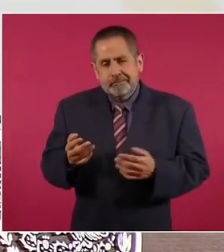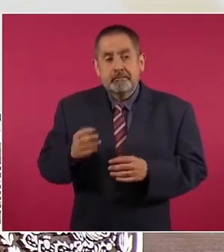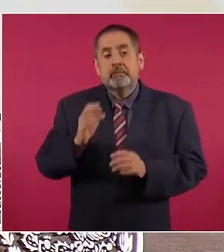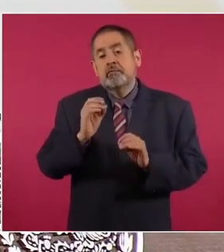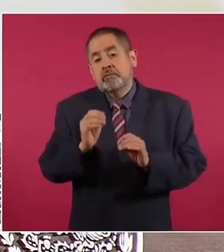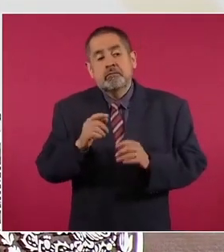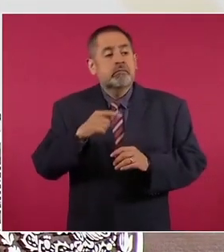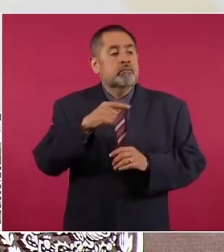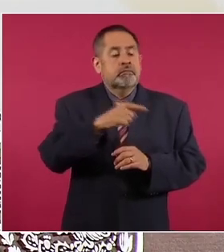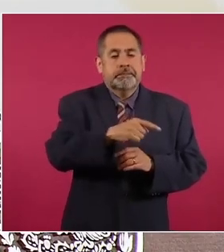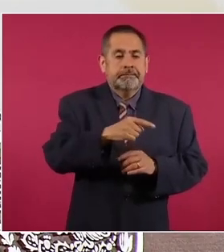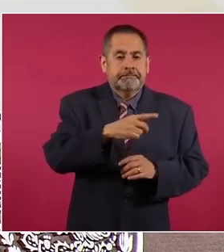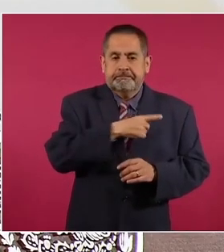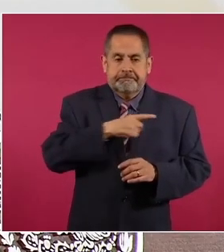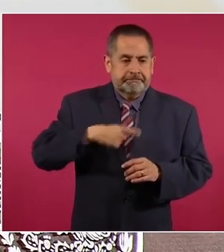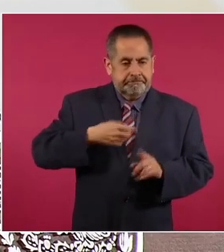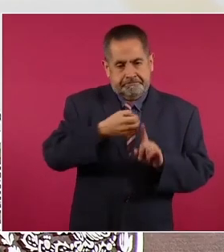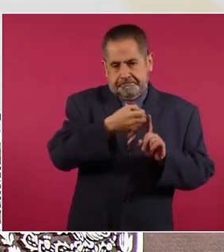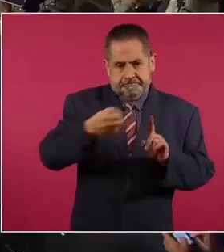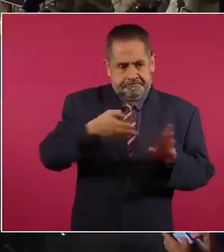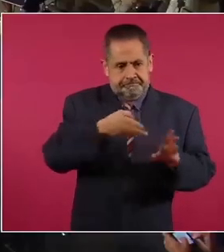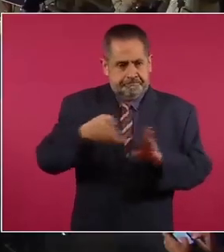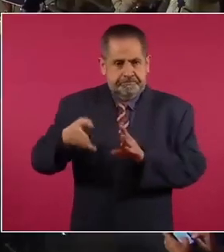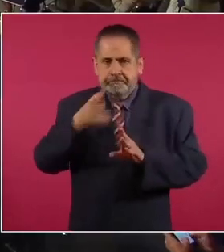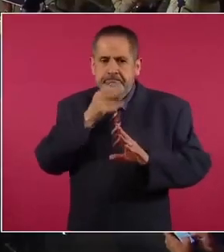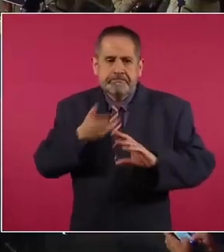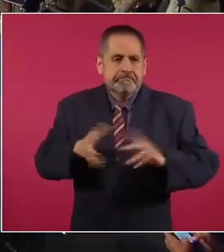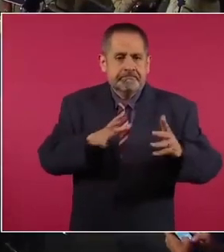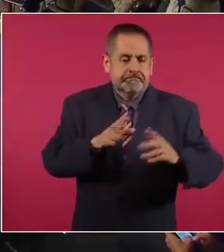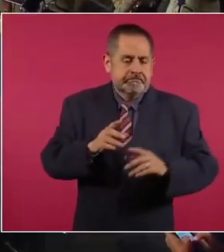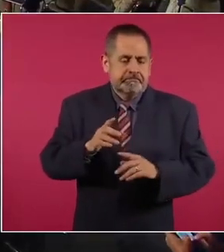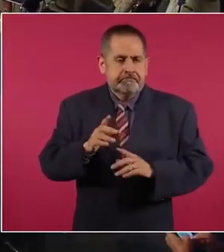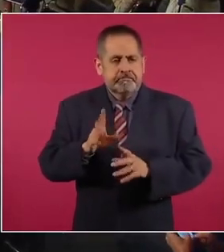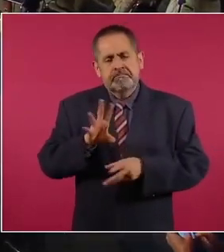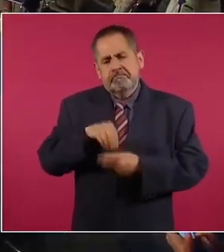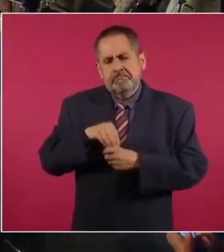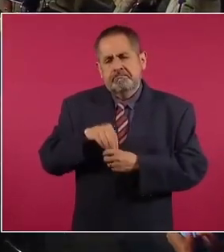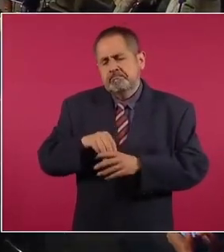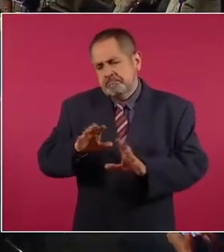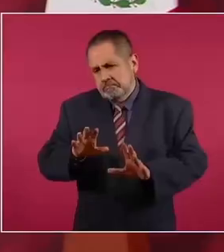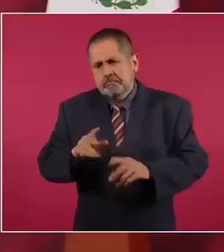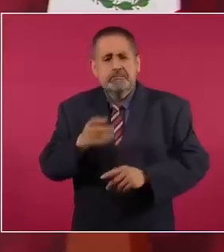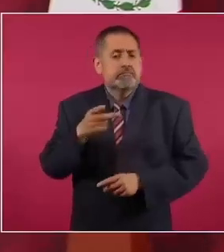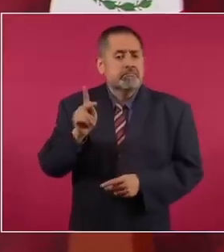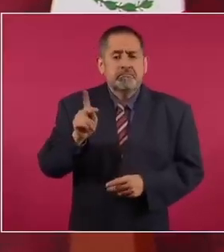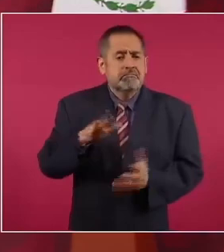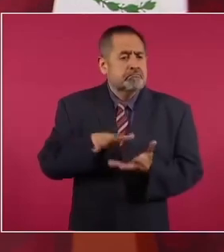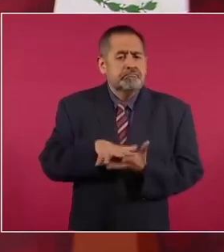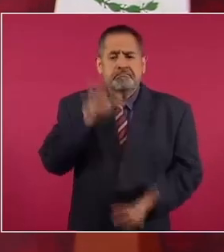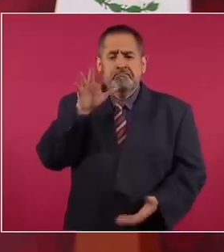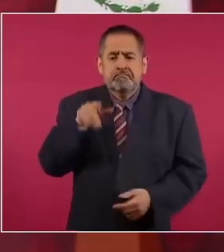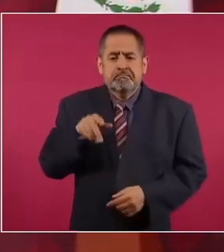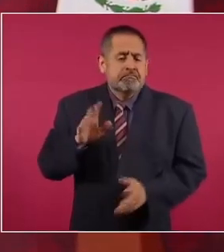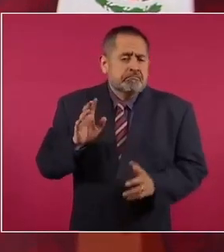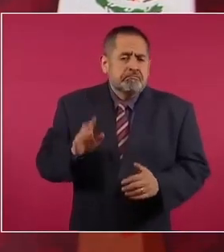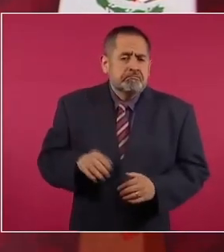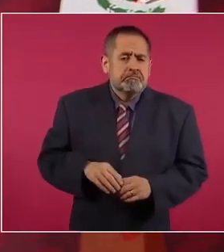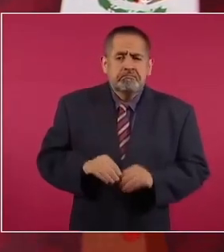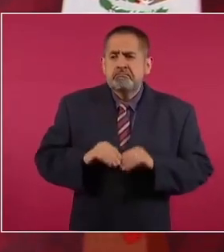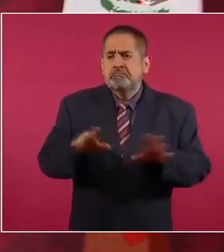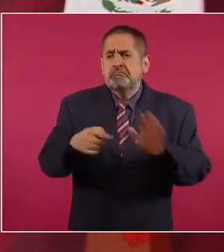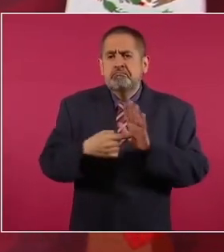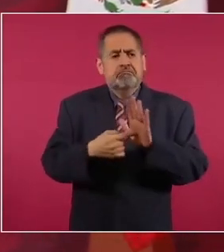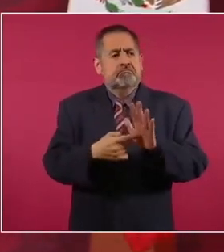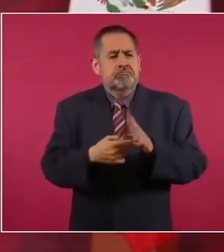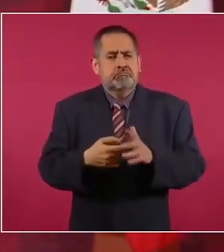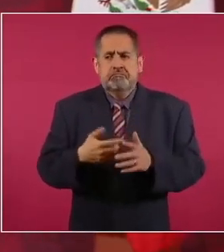proceso, pero por lo general son